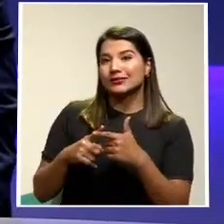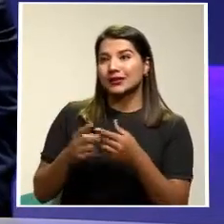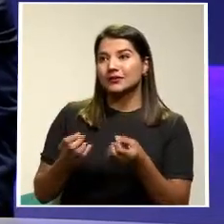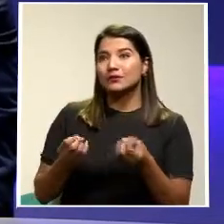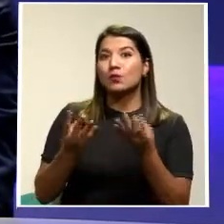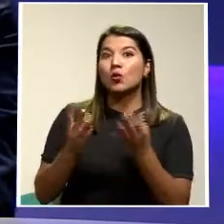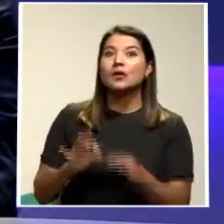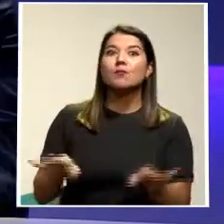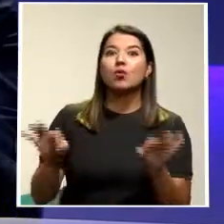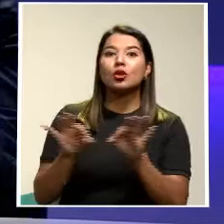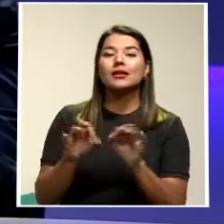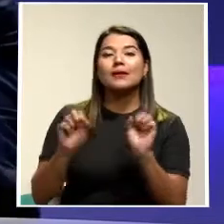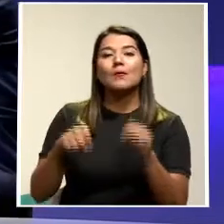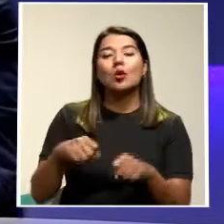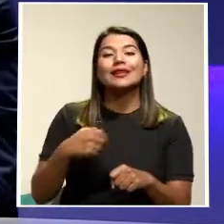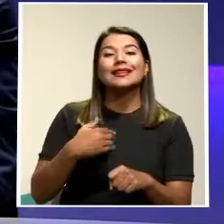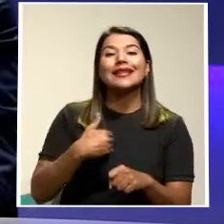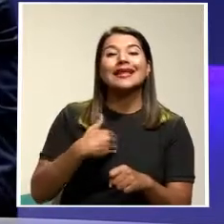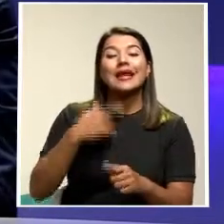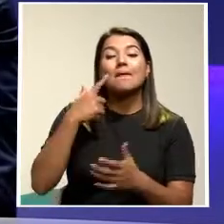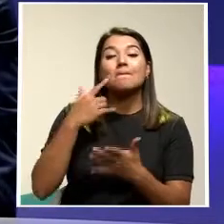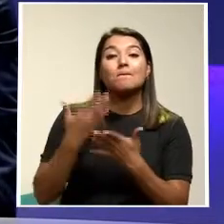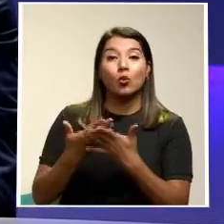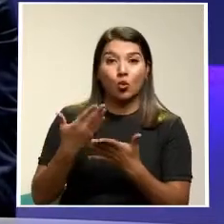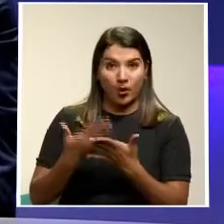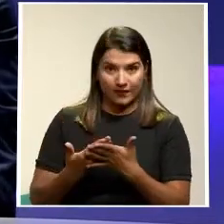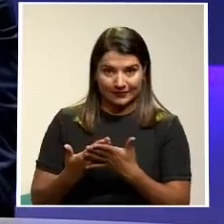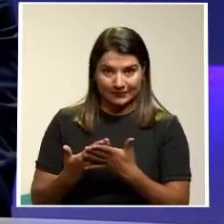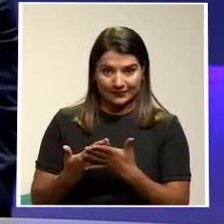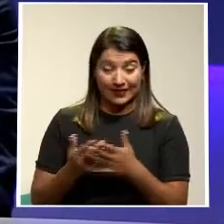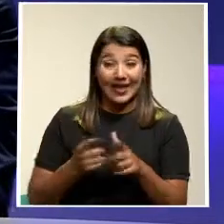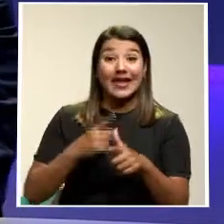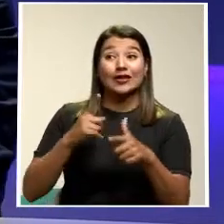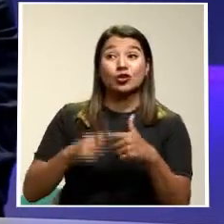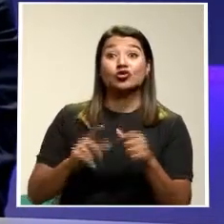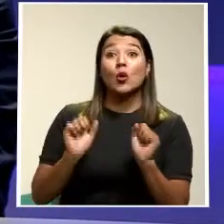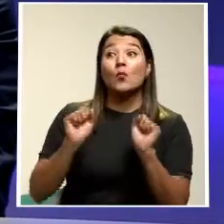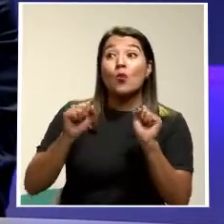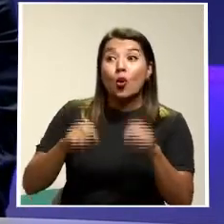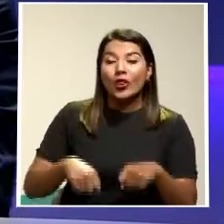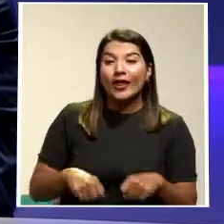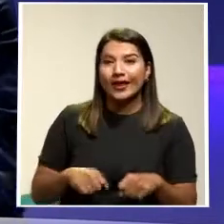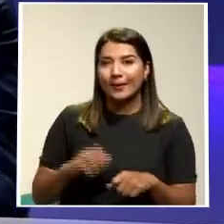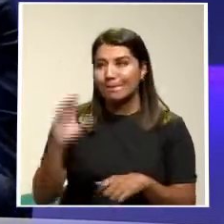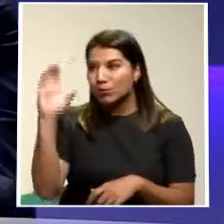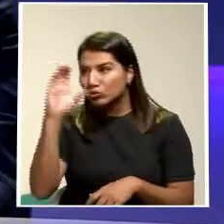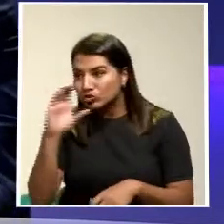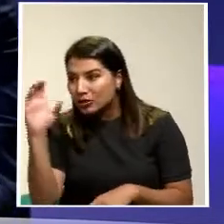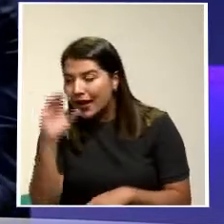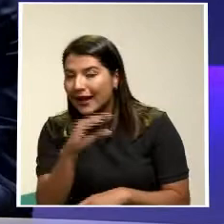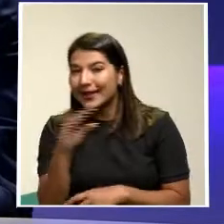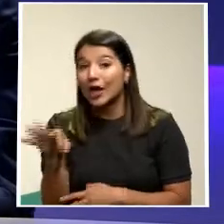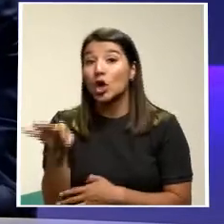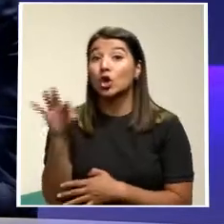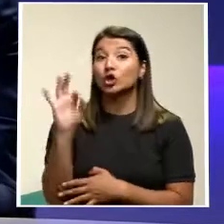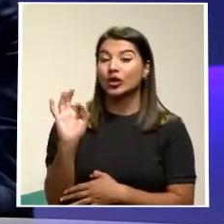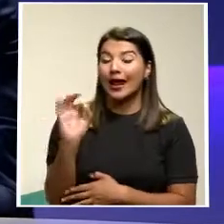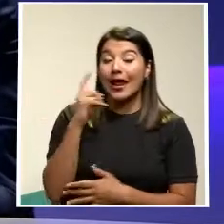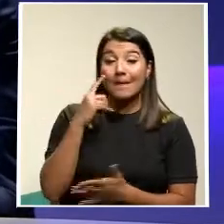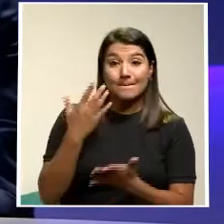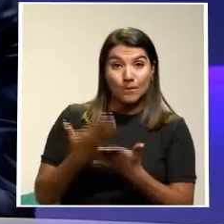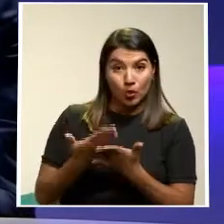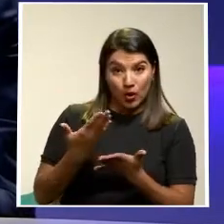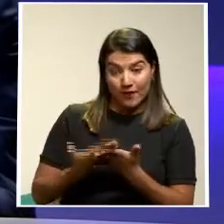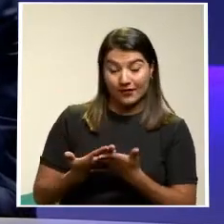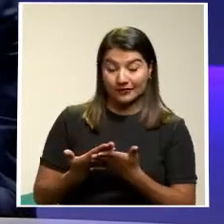juzgado de trabajo Entonces Armar Esos documentos Esa prueba ¿Verdad? Porque una cosa Es el contrato Que yo